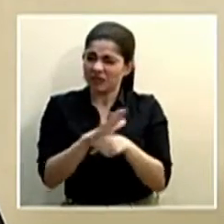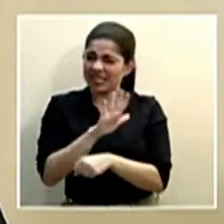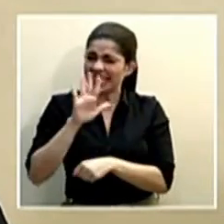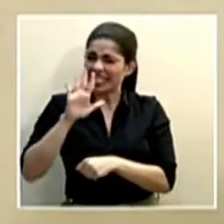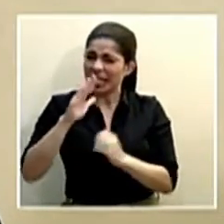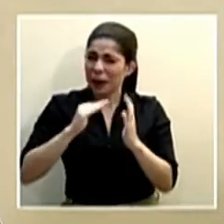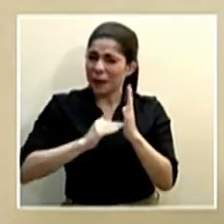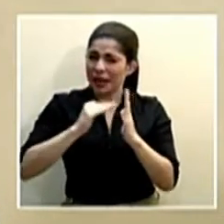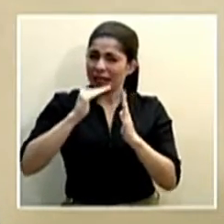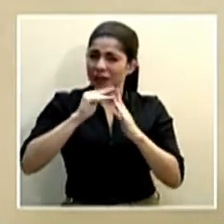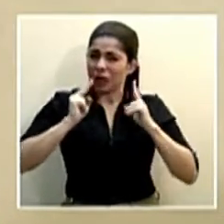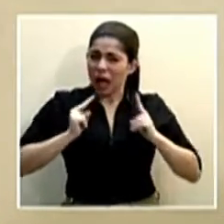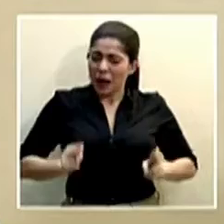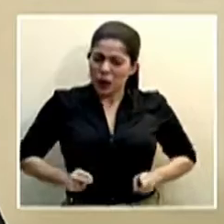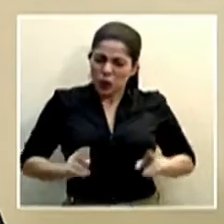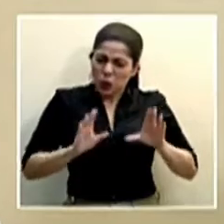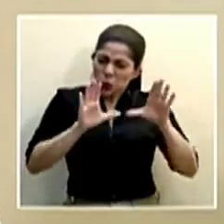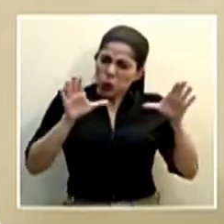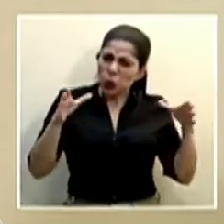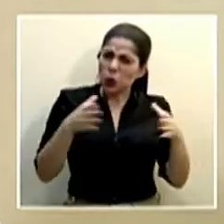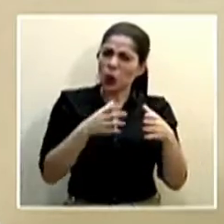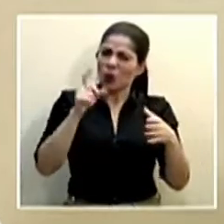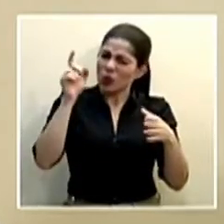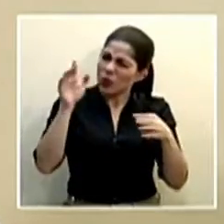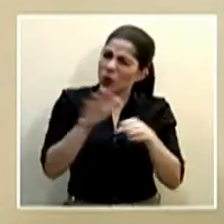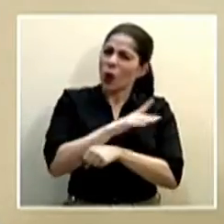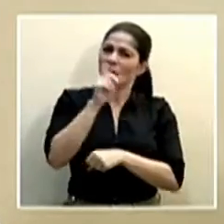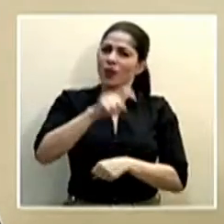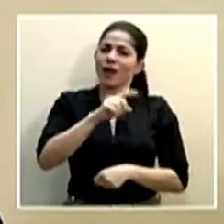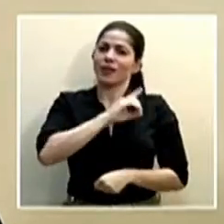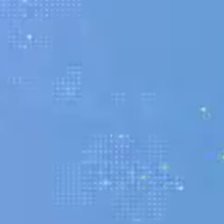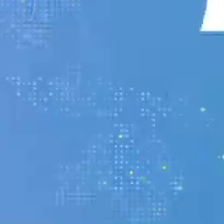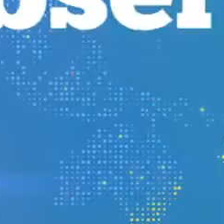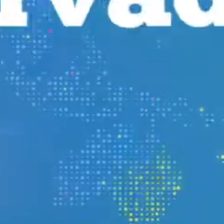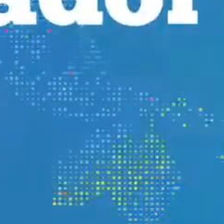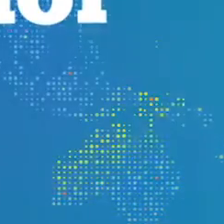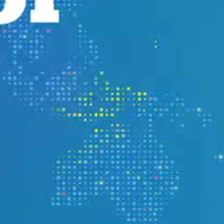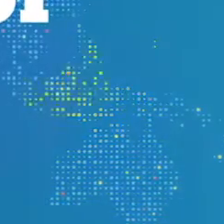de habitantes, tenemos que ser disciplinados en él.